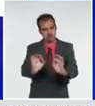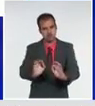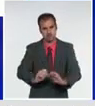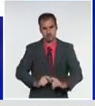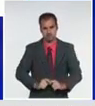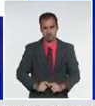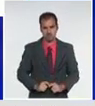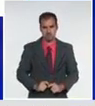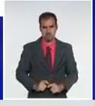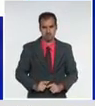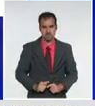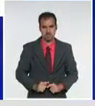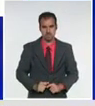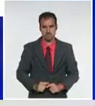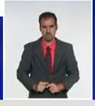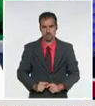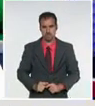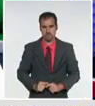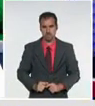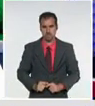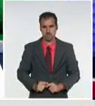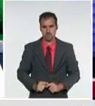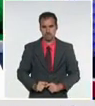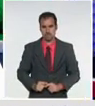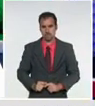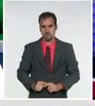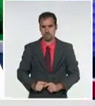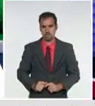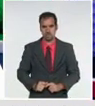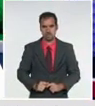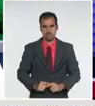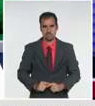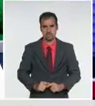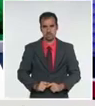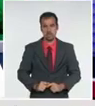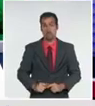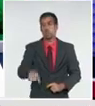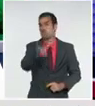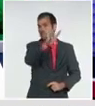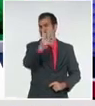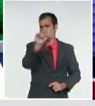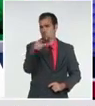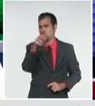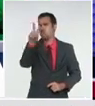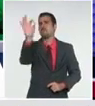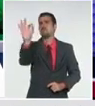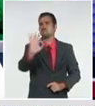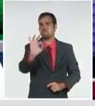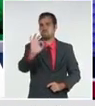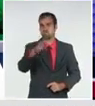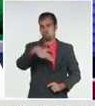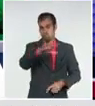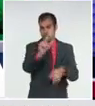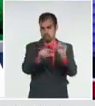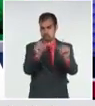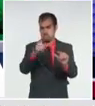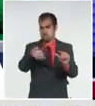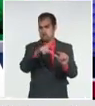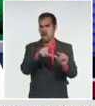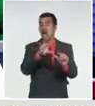El 96,2% de todas las personas que se diagnosticaron ayer eran previamente